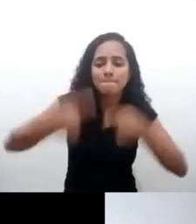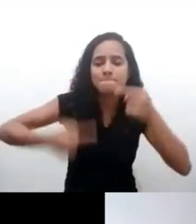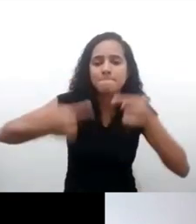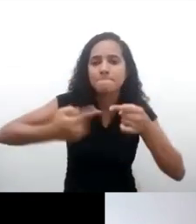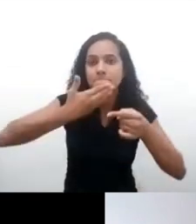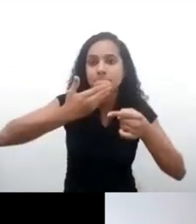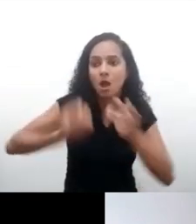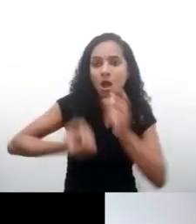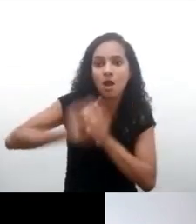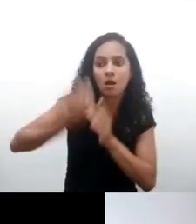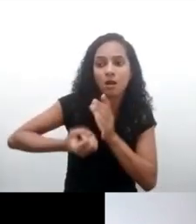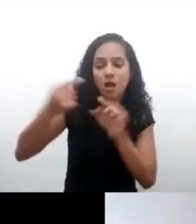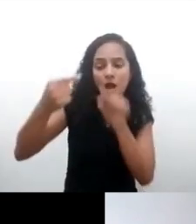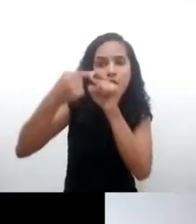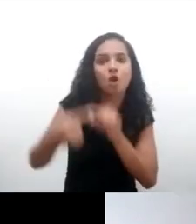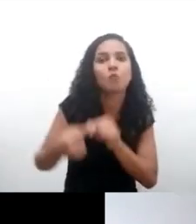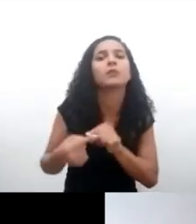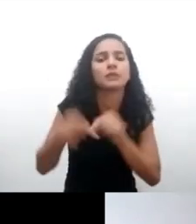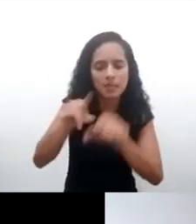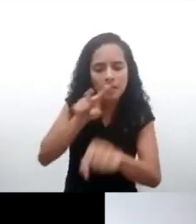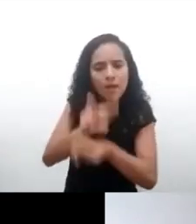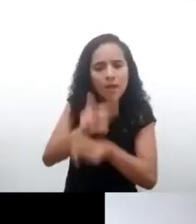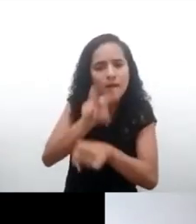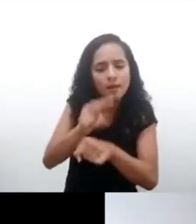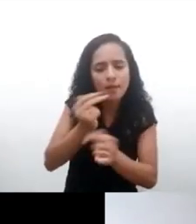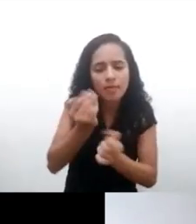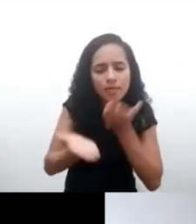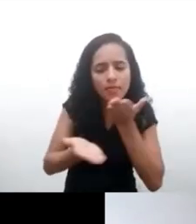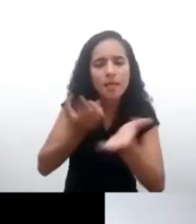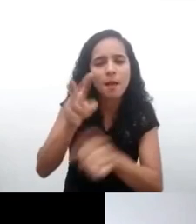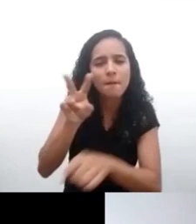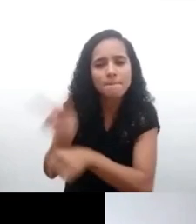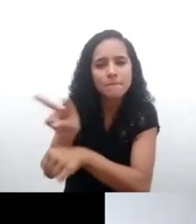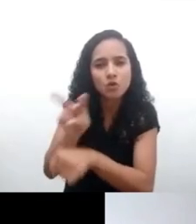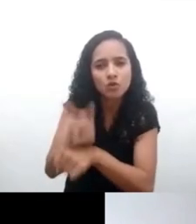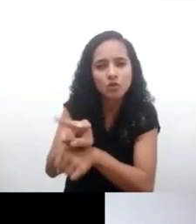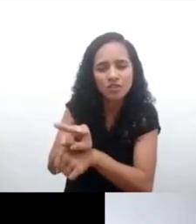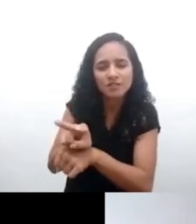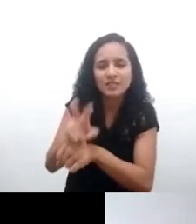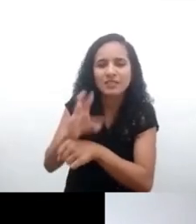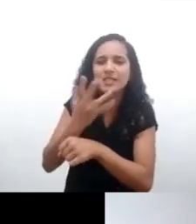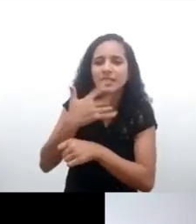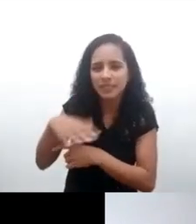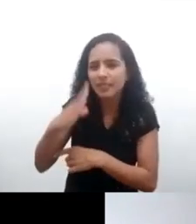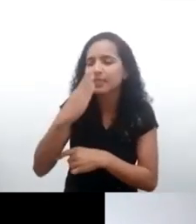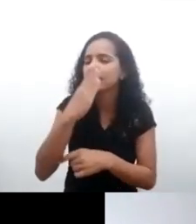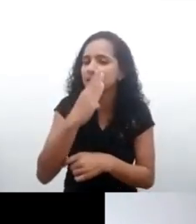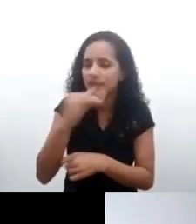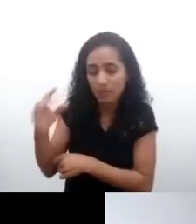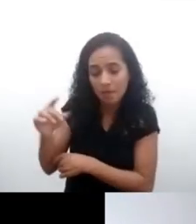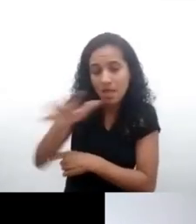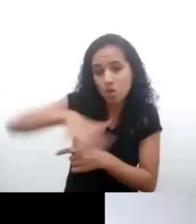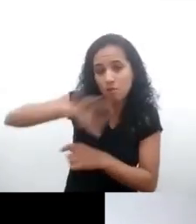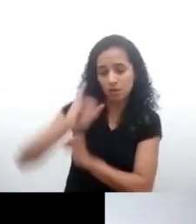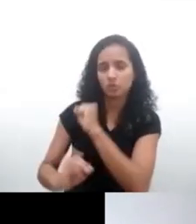derechos, las libertades civiles de niños, niñas y adolescentes en entornos digitales, y tal cual como lo planteaba Valeria, no tenemos todavía las